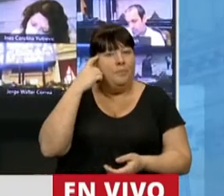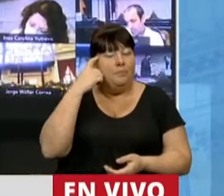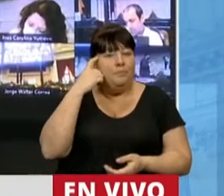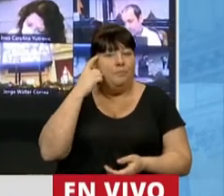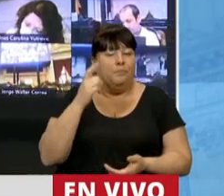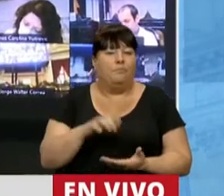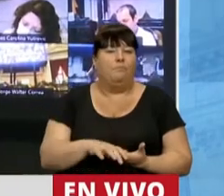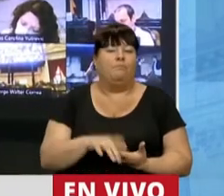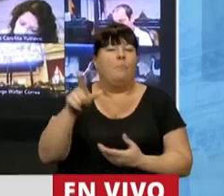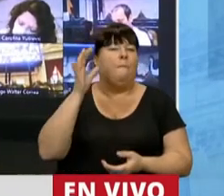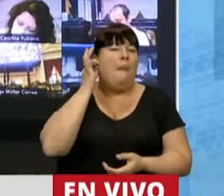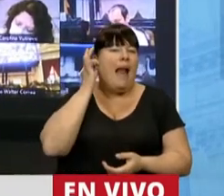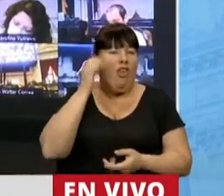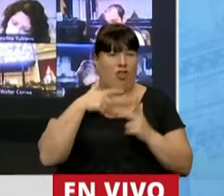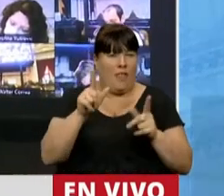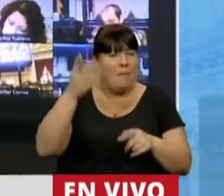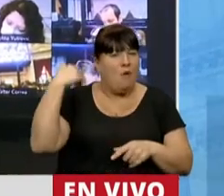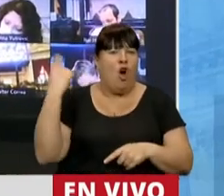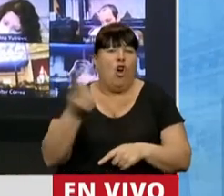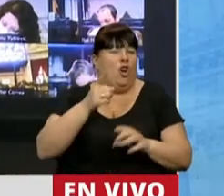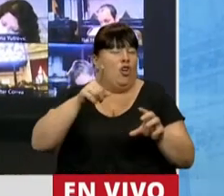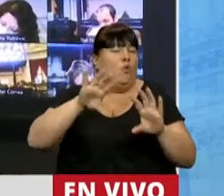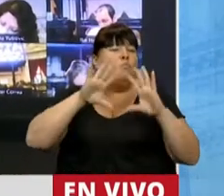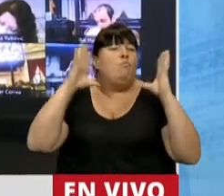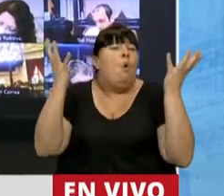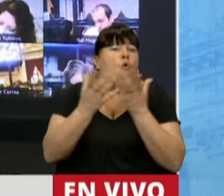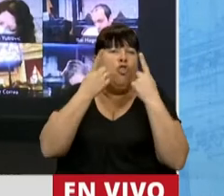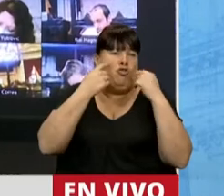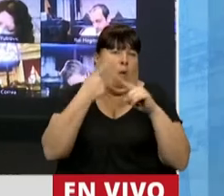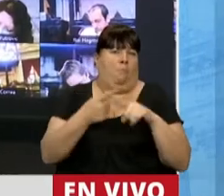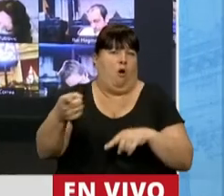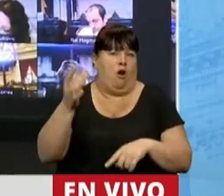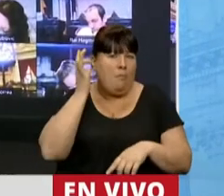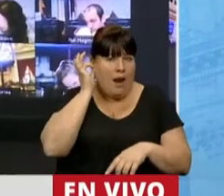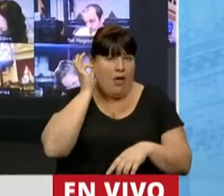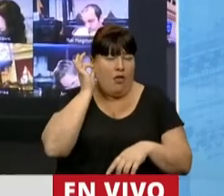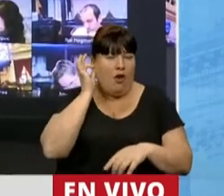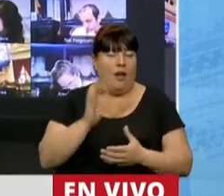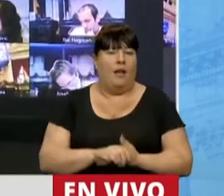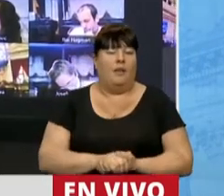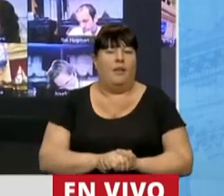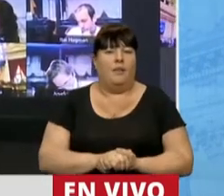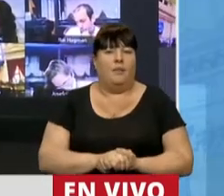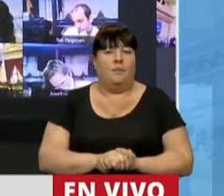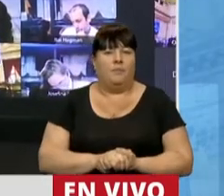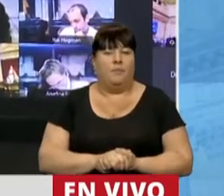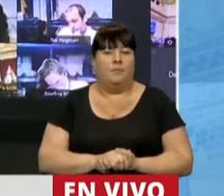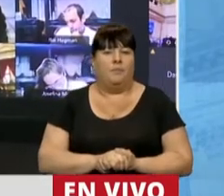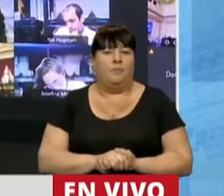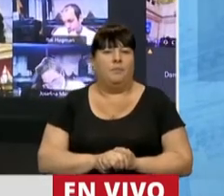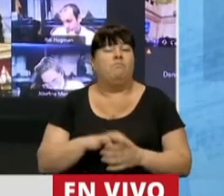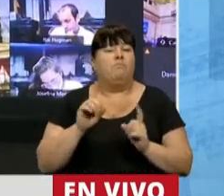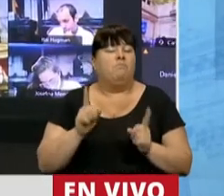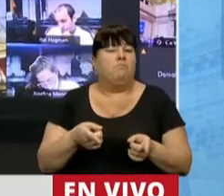a Diego hoy, como dije, lo llena a todo el mundo, y aún en